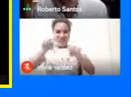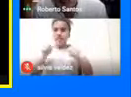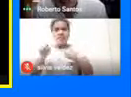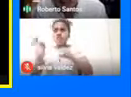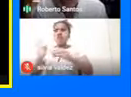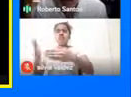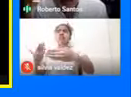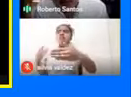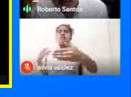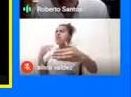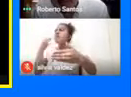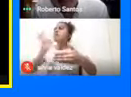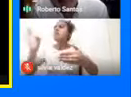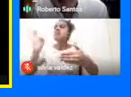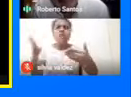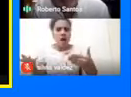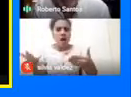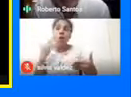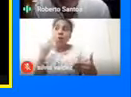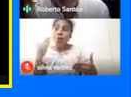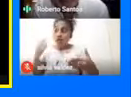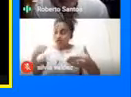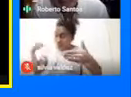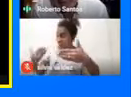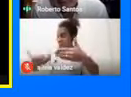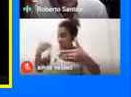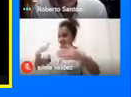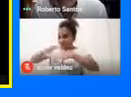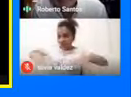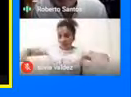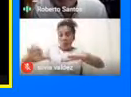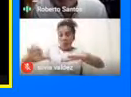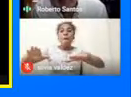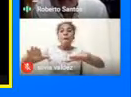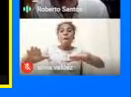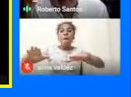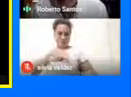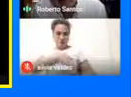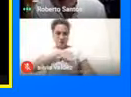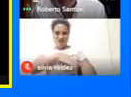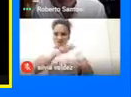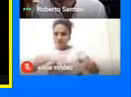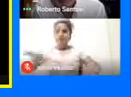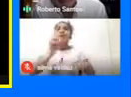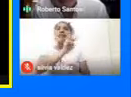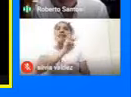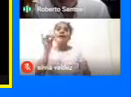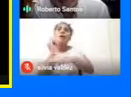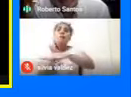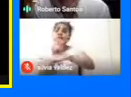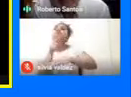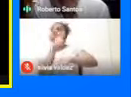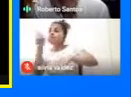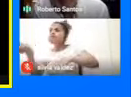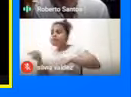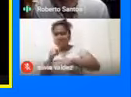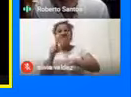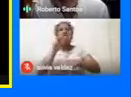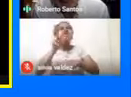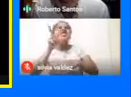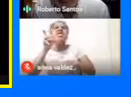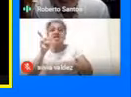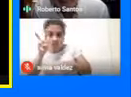Cuando Alrededor de la plaza De Bolívar Hay 33 iglesias De las cuales 27